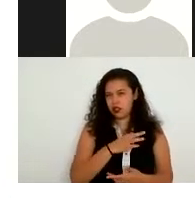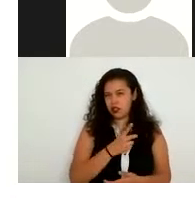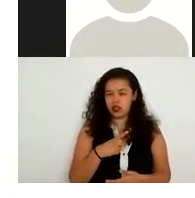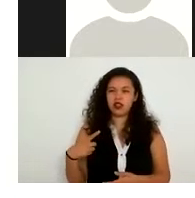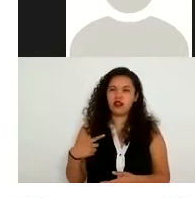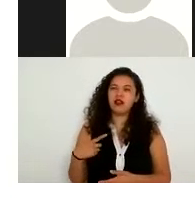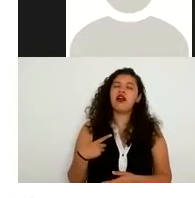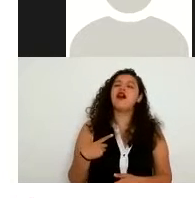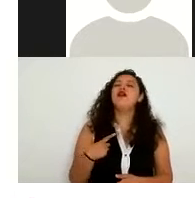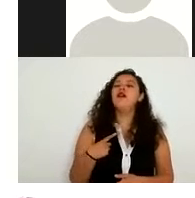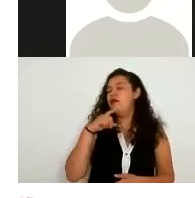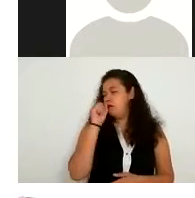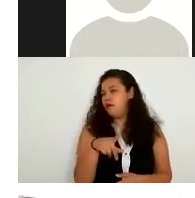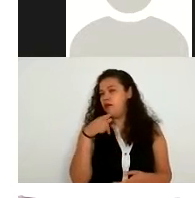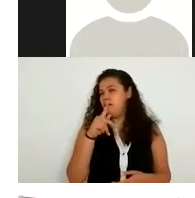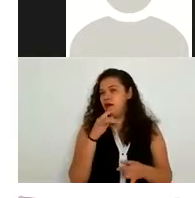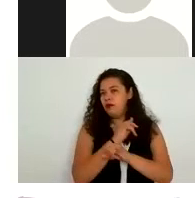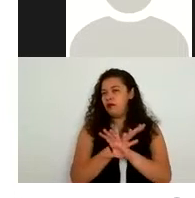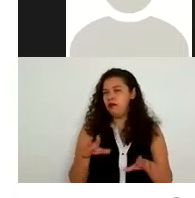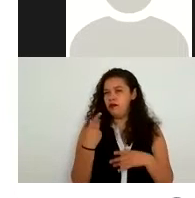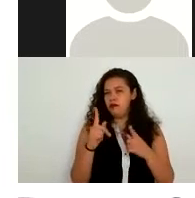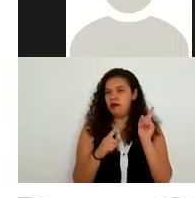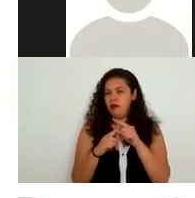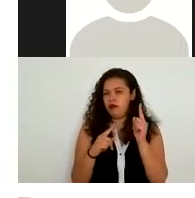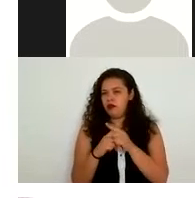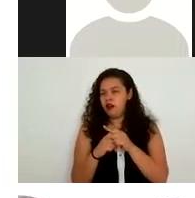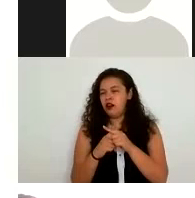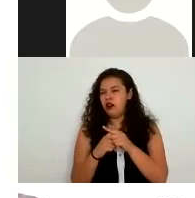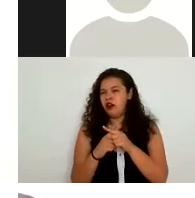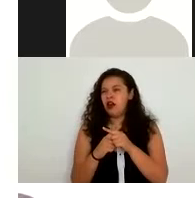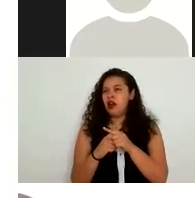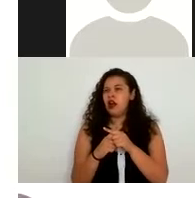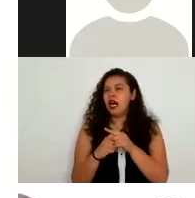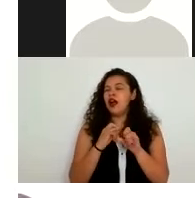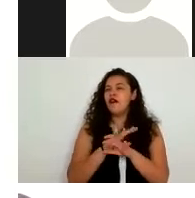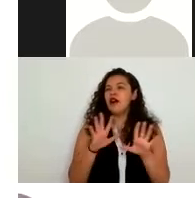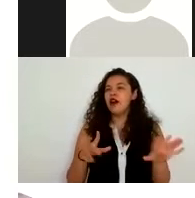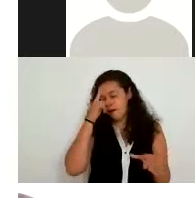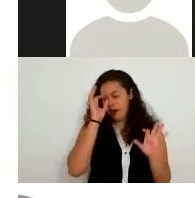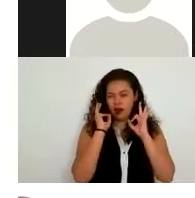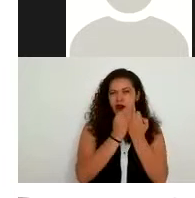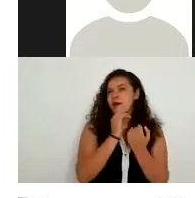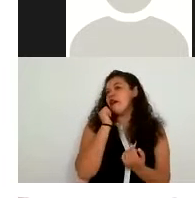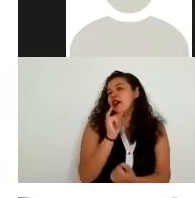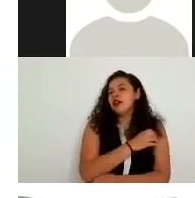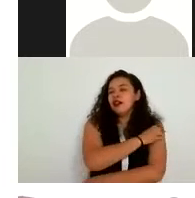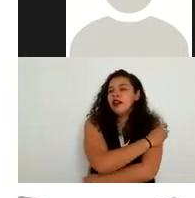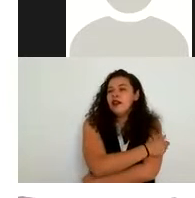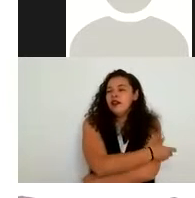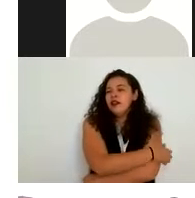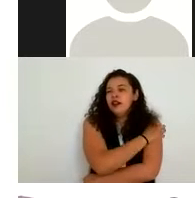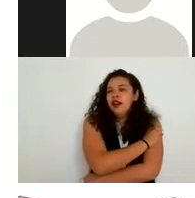parte de su de sus insumos de información a través de estadísticas entonces es como nosotros podemos